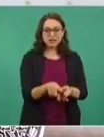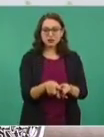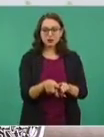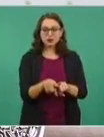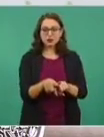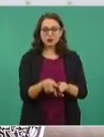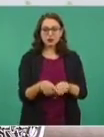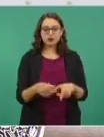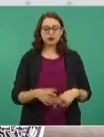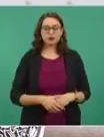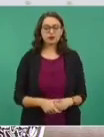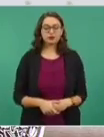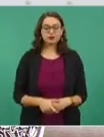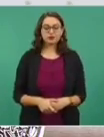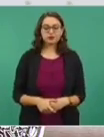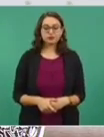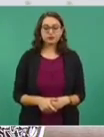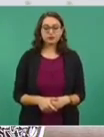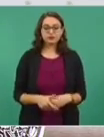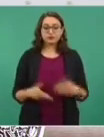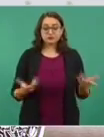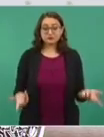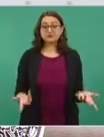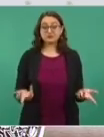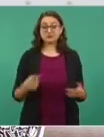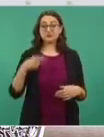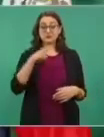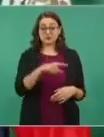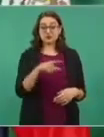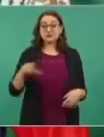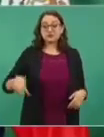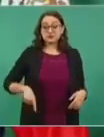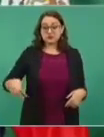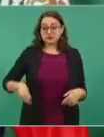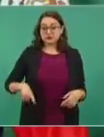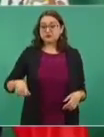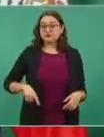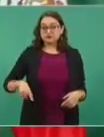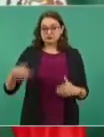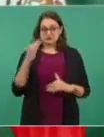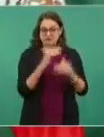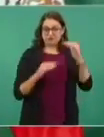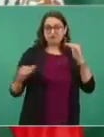de España, de alto nivel. lo nombraron